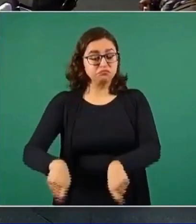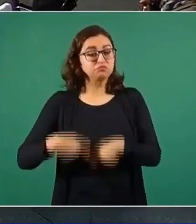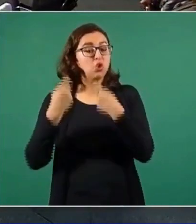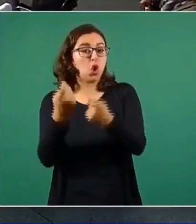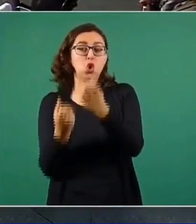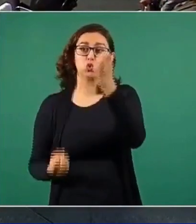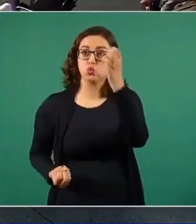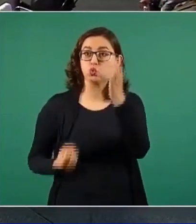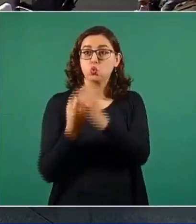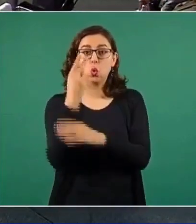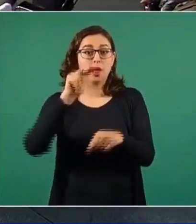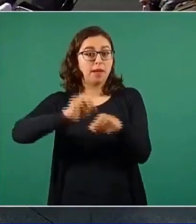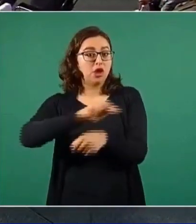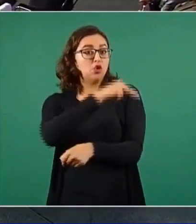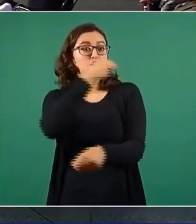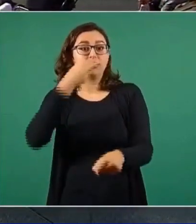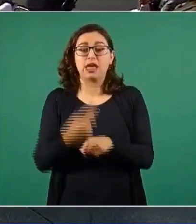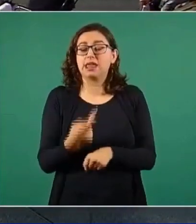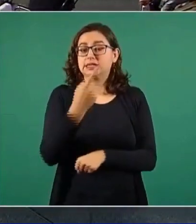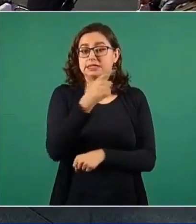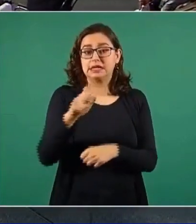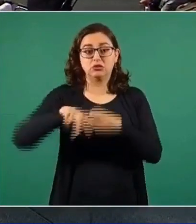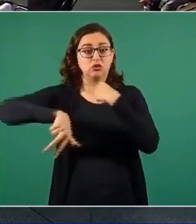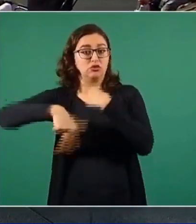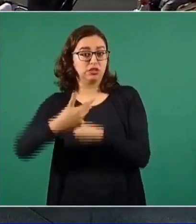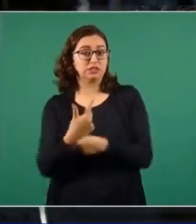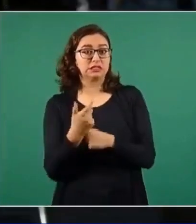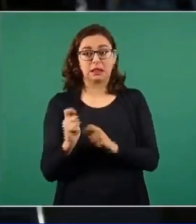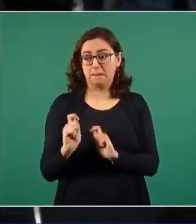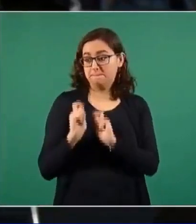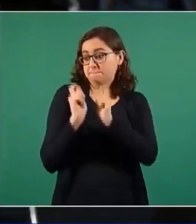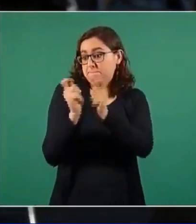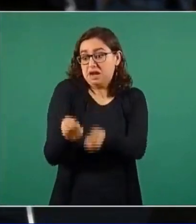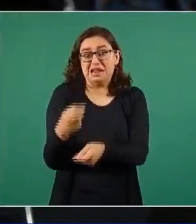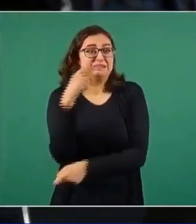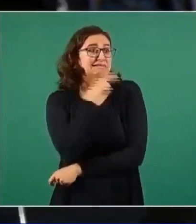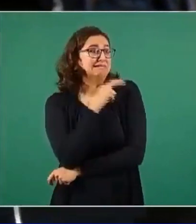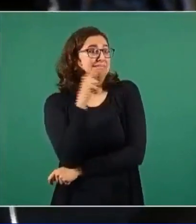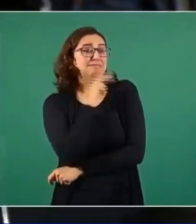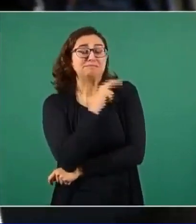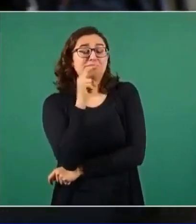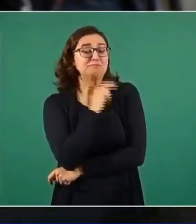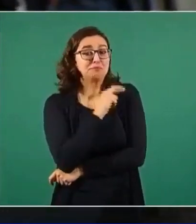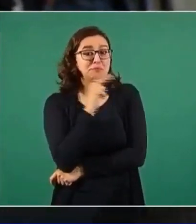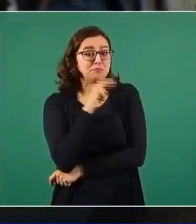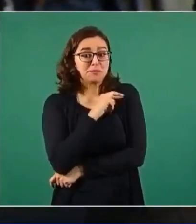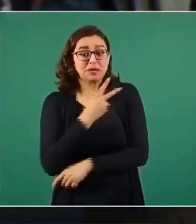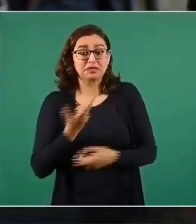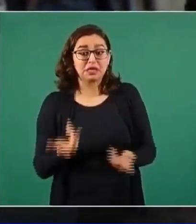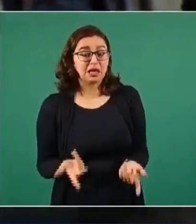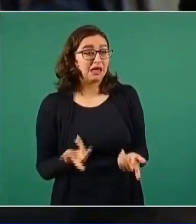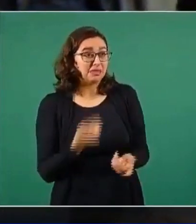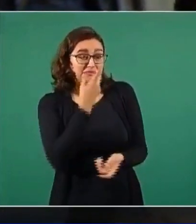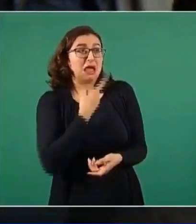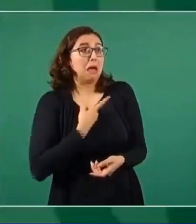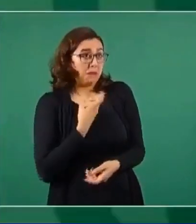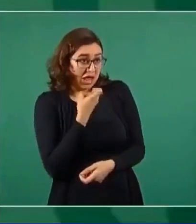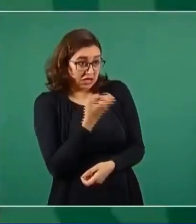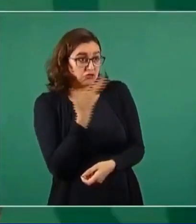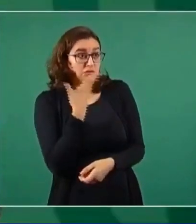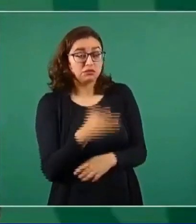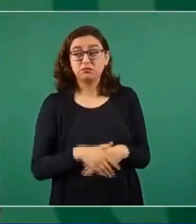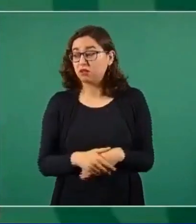notaría, casualmente la 113, y se la da el 21 de junio, a él, pues, díganme usted... Hay que ver si